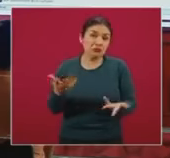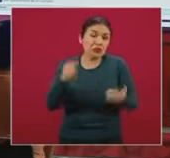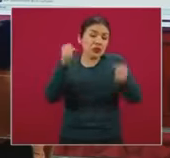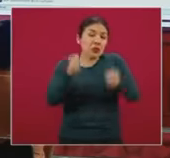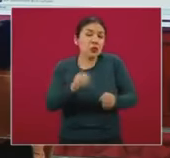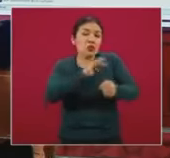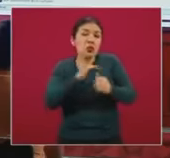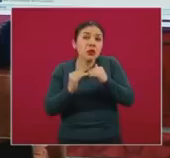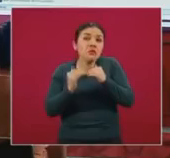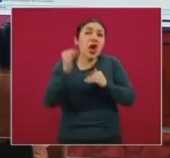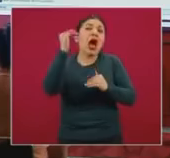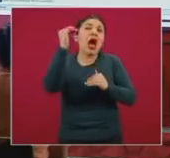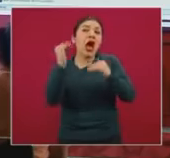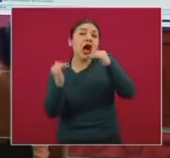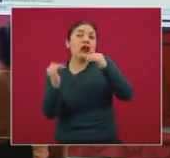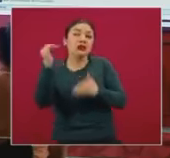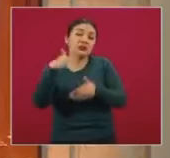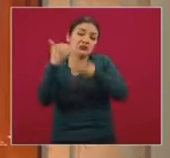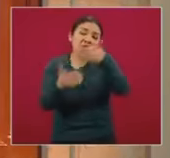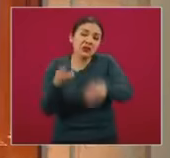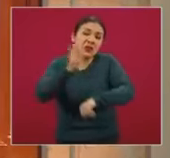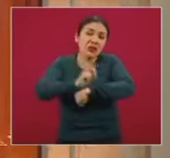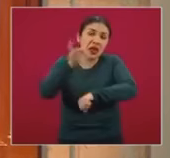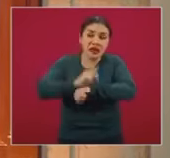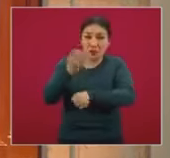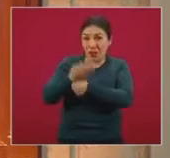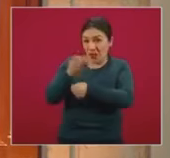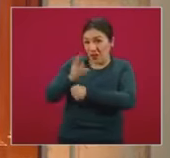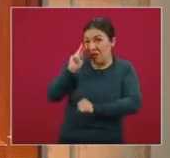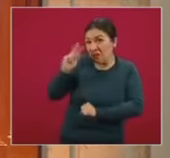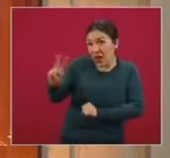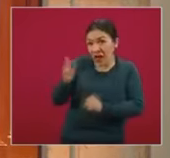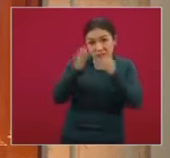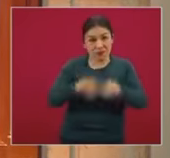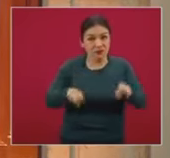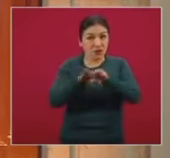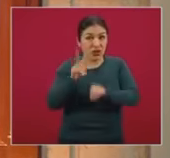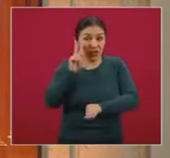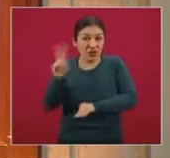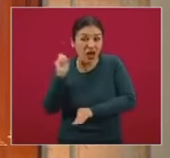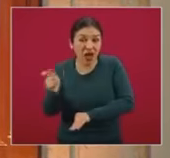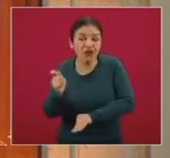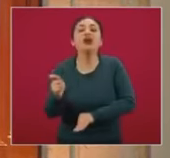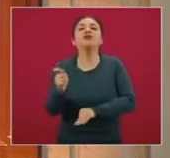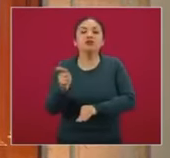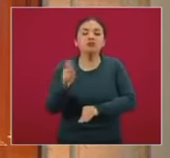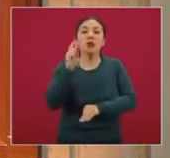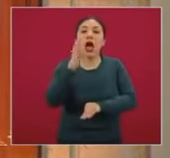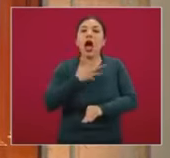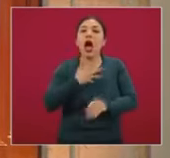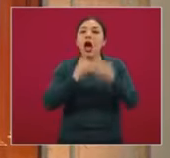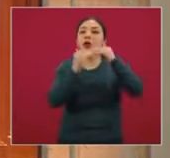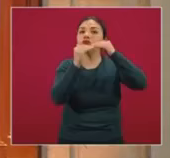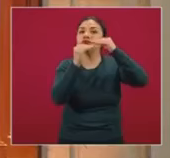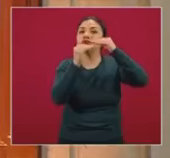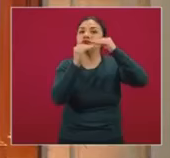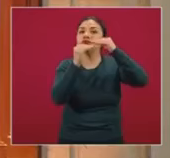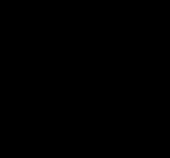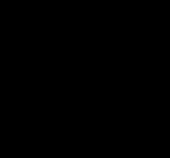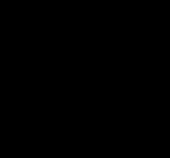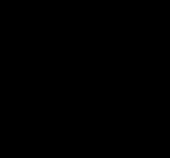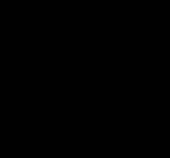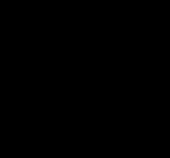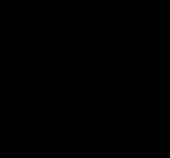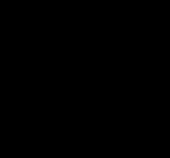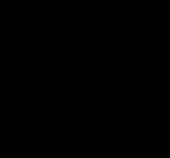incrementarse en los siguientes días, pero al menos lo que sí vemos y es importante resaltar es que la tendencia ascendente que llevábamos ya no